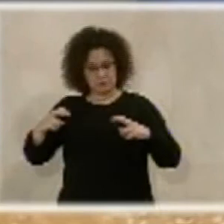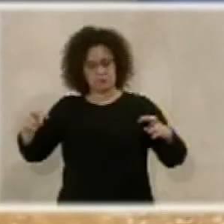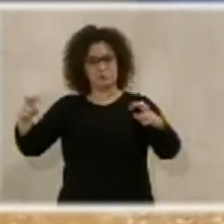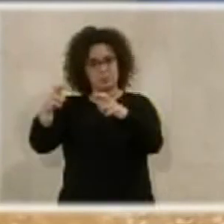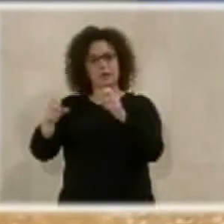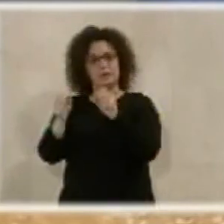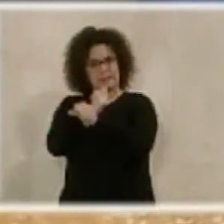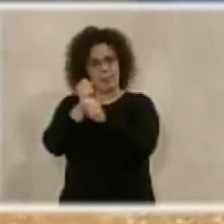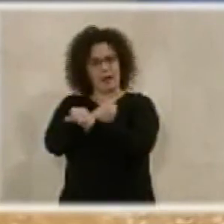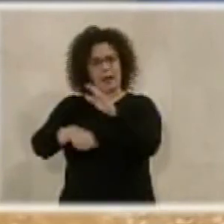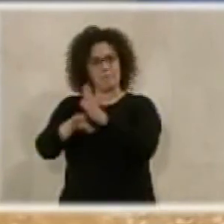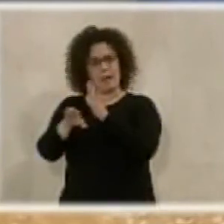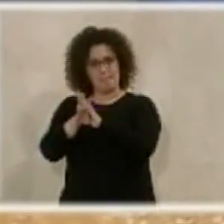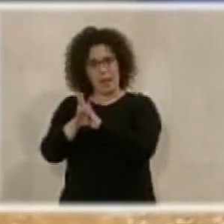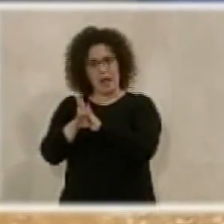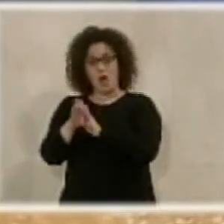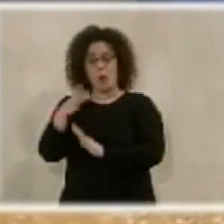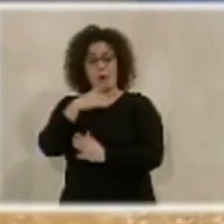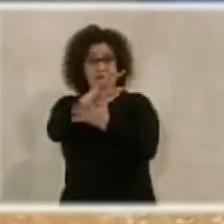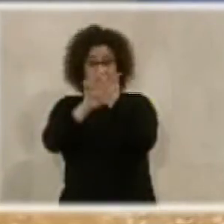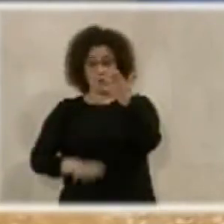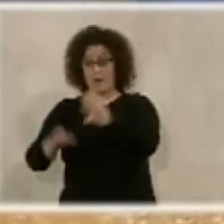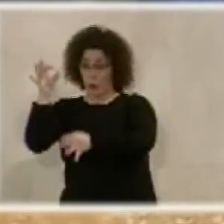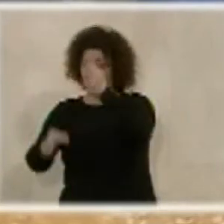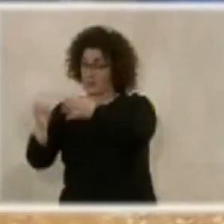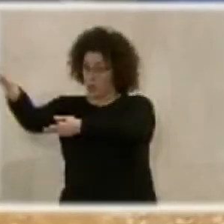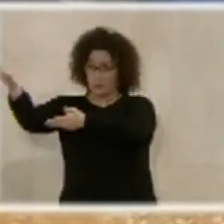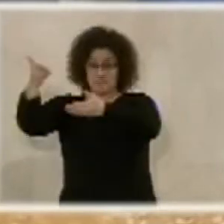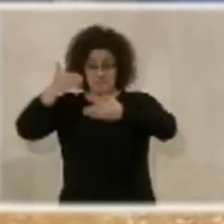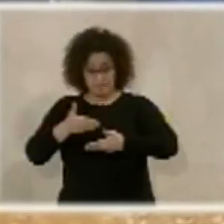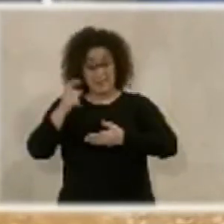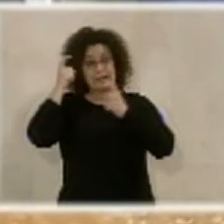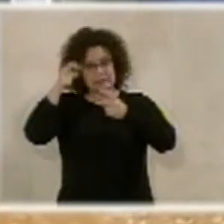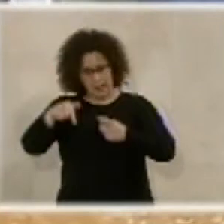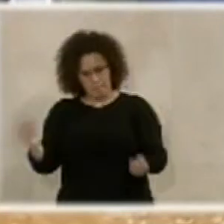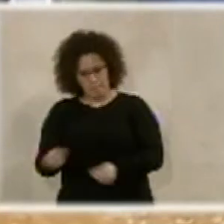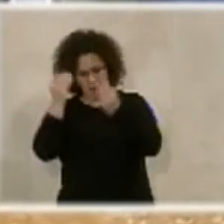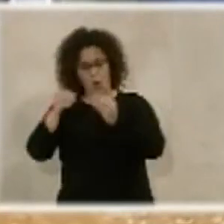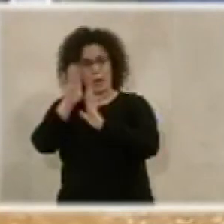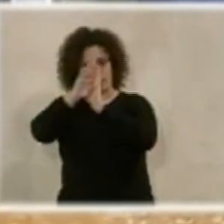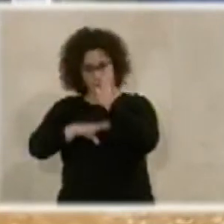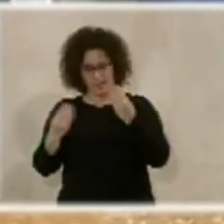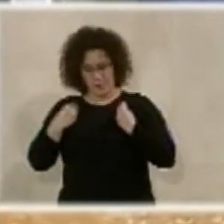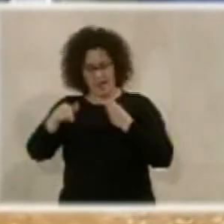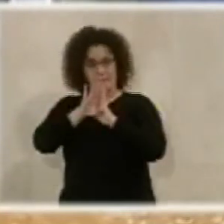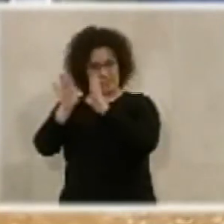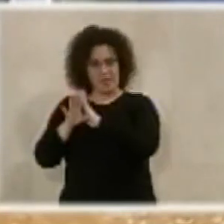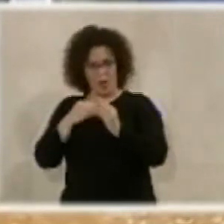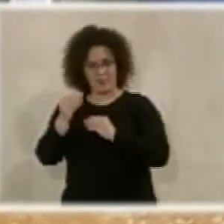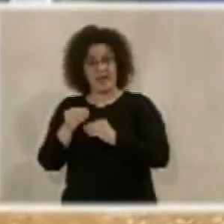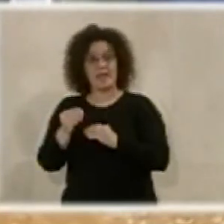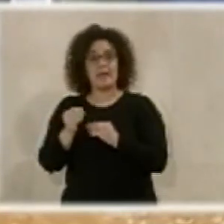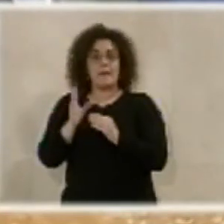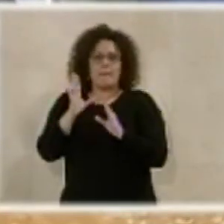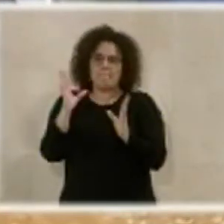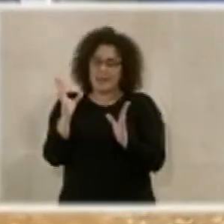Y seguir trabajando e incluso pedir un informe jurídico para que, donde sea posible mejorar las condiciones de vida de estos vecinos, hacerlo. Pero